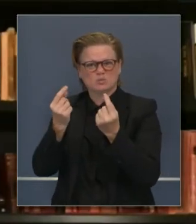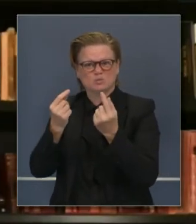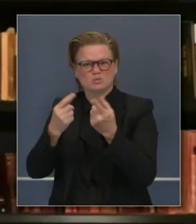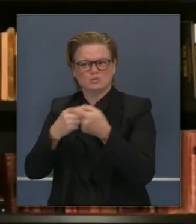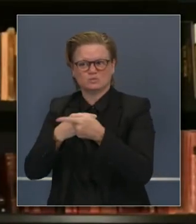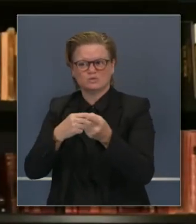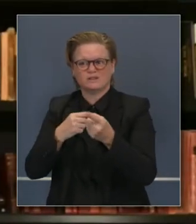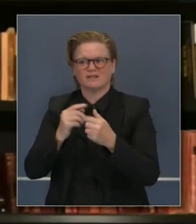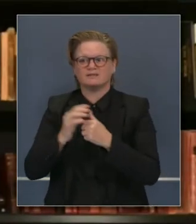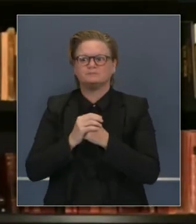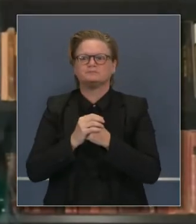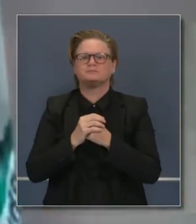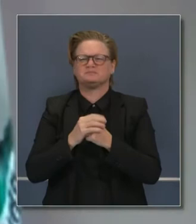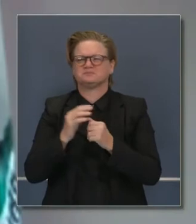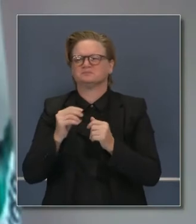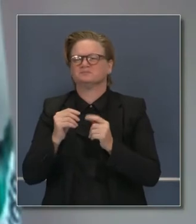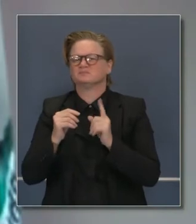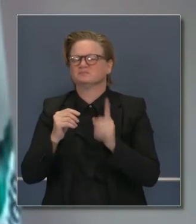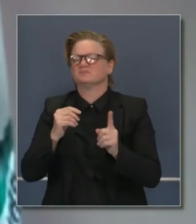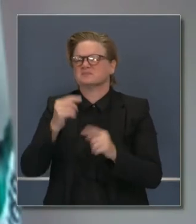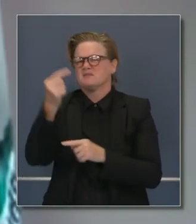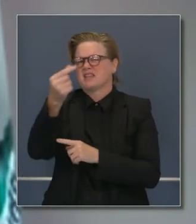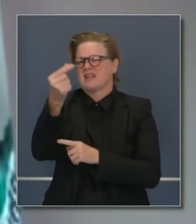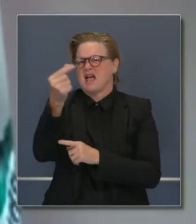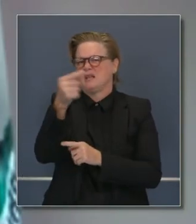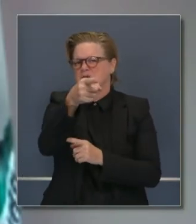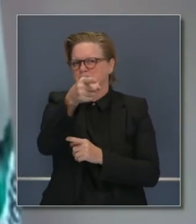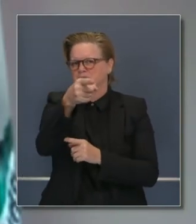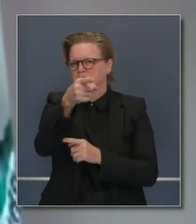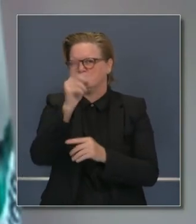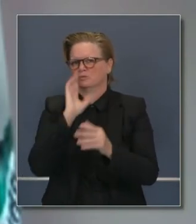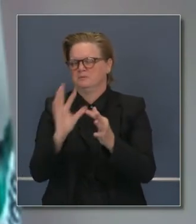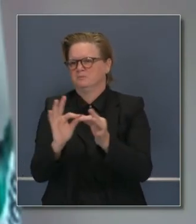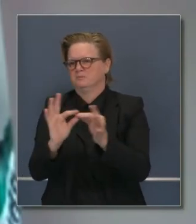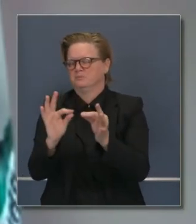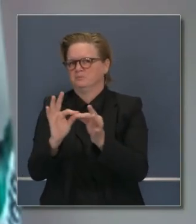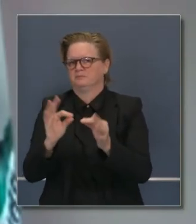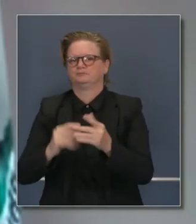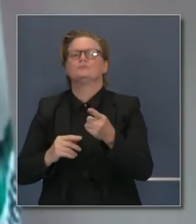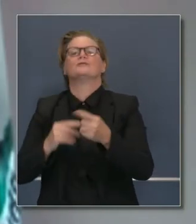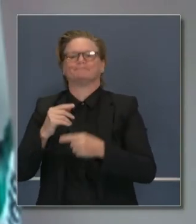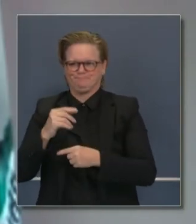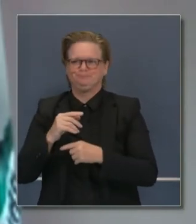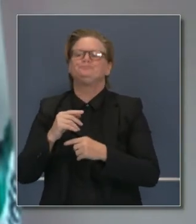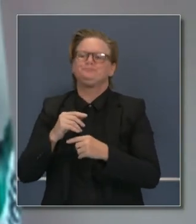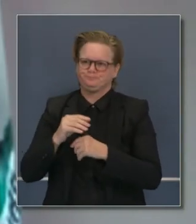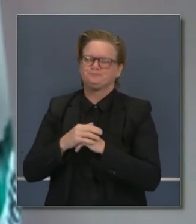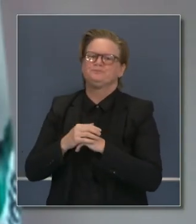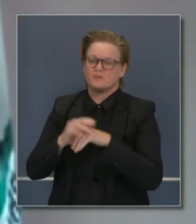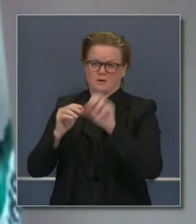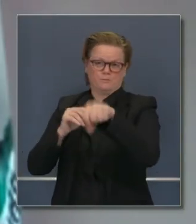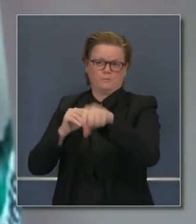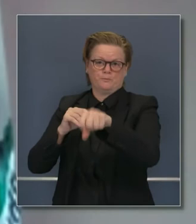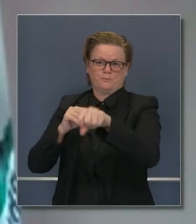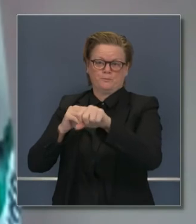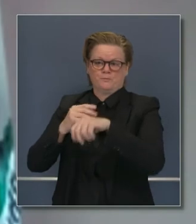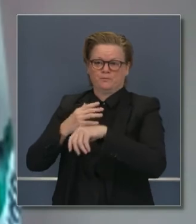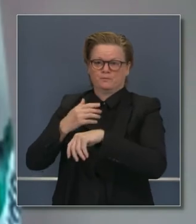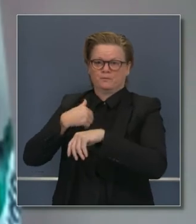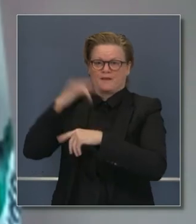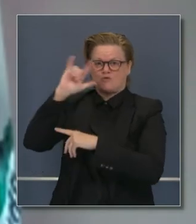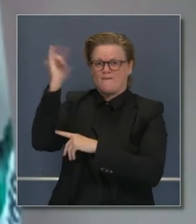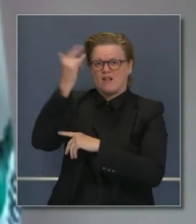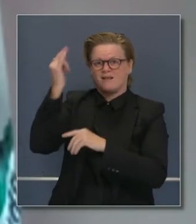Ghali, por favor, si me hace favor de responder a esa pregunta. Sí, cómo no. Tiene razón. El